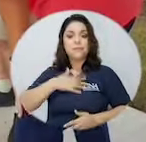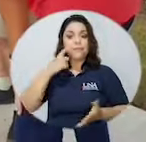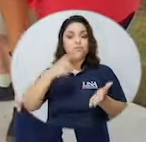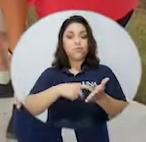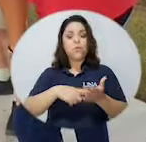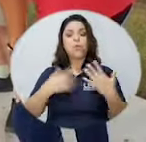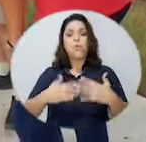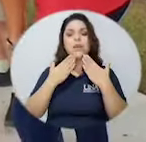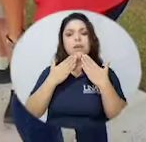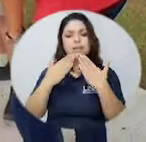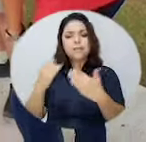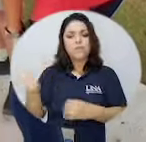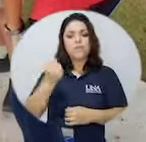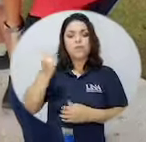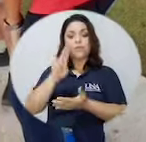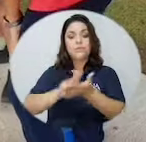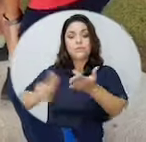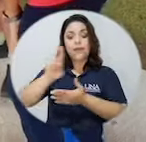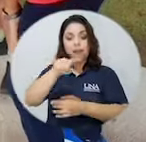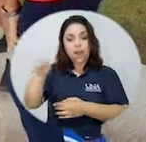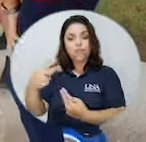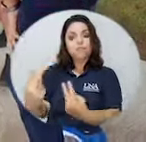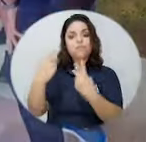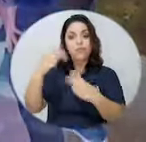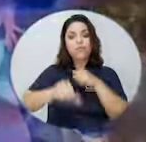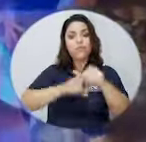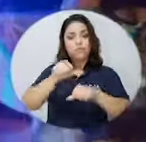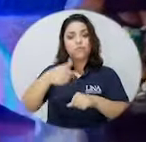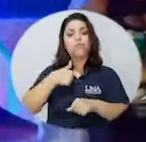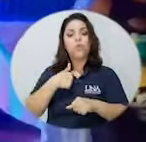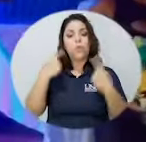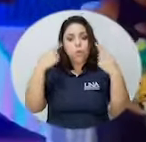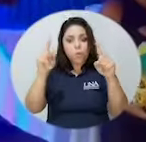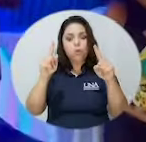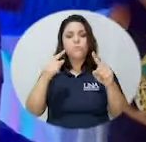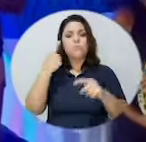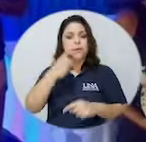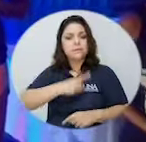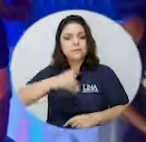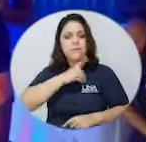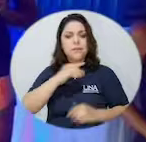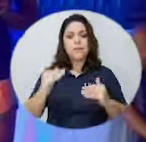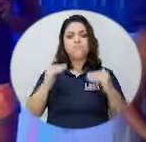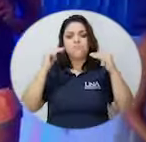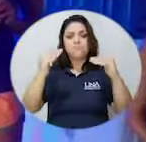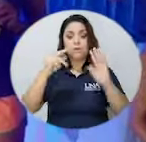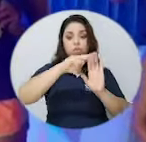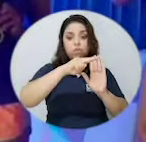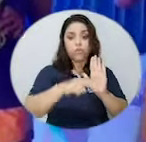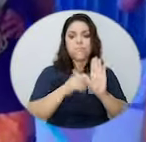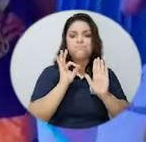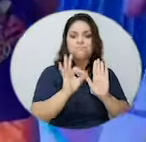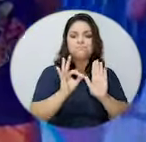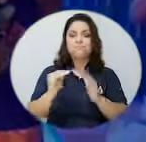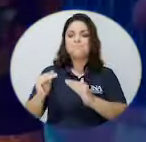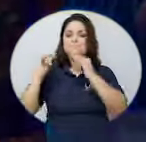reconocimiento es una gratitud muy fuerte desde la universidad de que ellos ven el esfuerzo que uno hace por llevar una disciplina muy, muy alta, tanto en notas